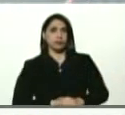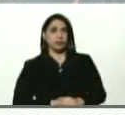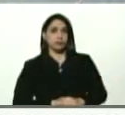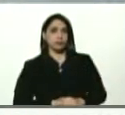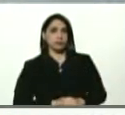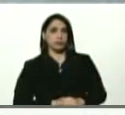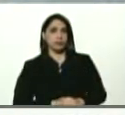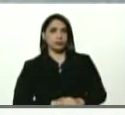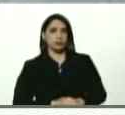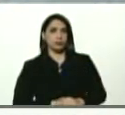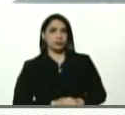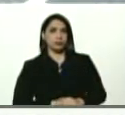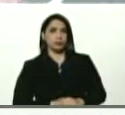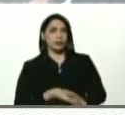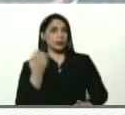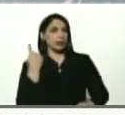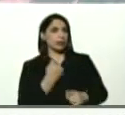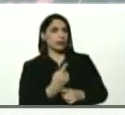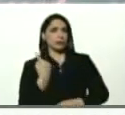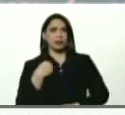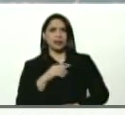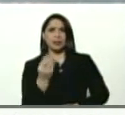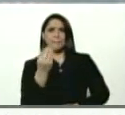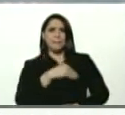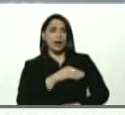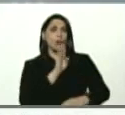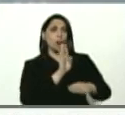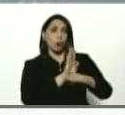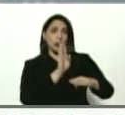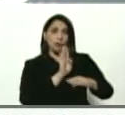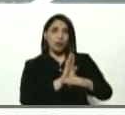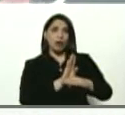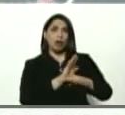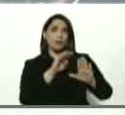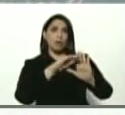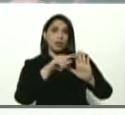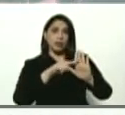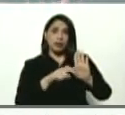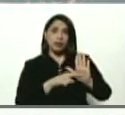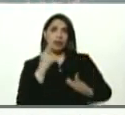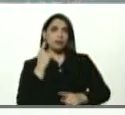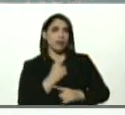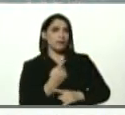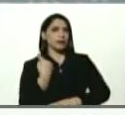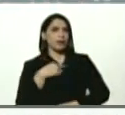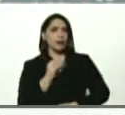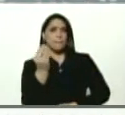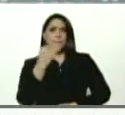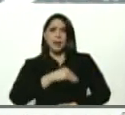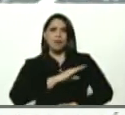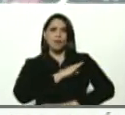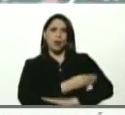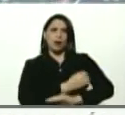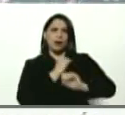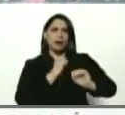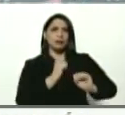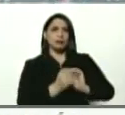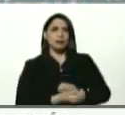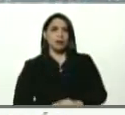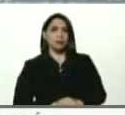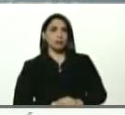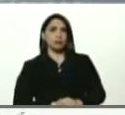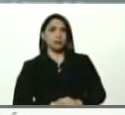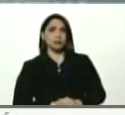Allí debemos tener más precauciones, las medidas deben tener mucho más rigurosidad y los